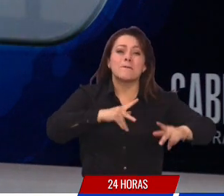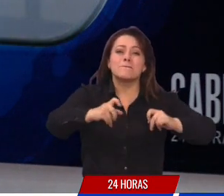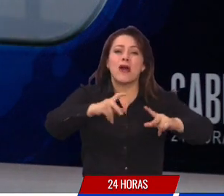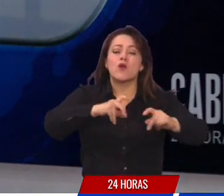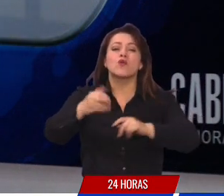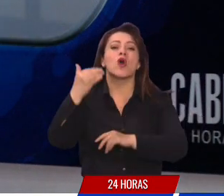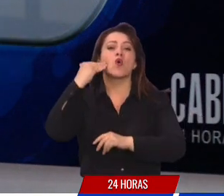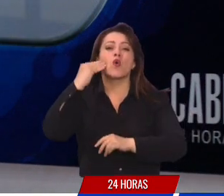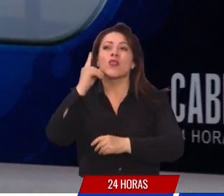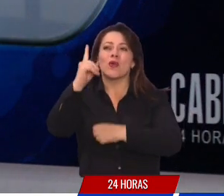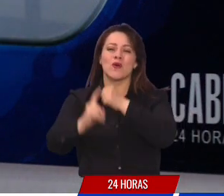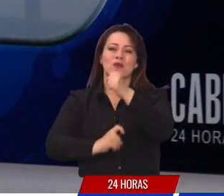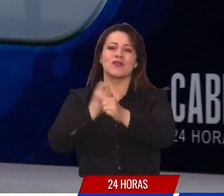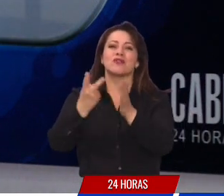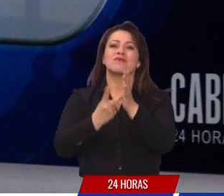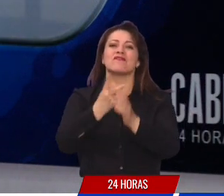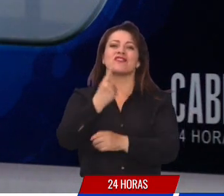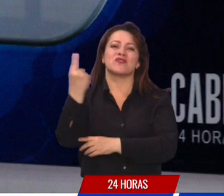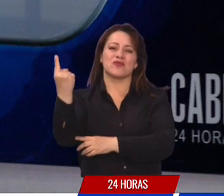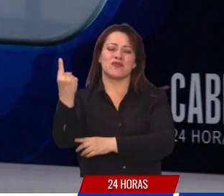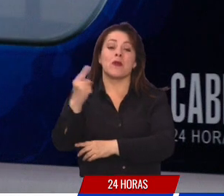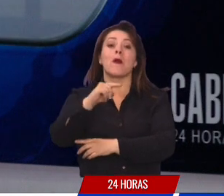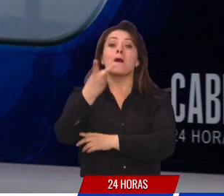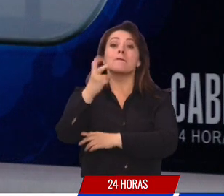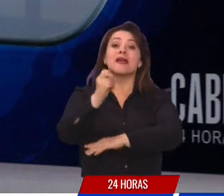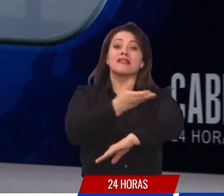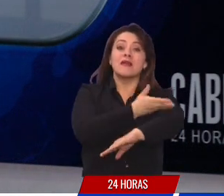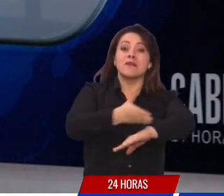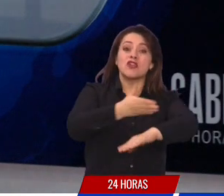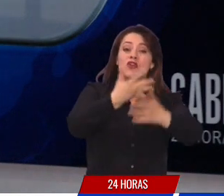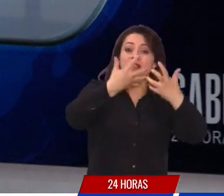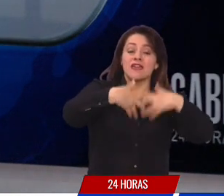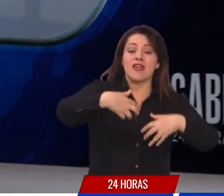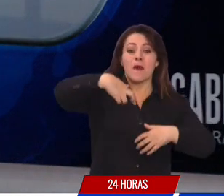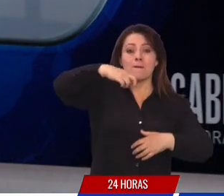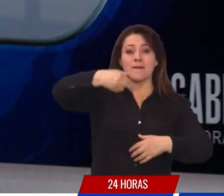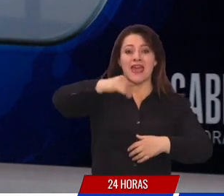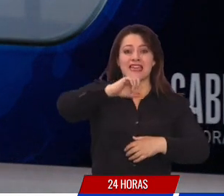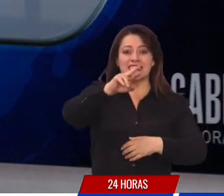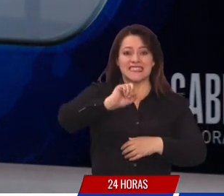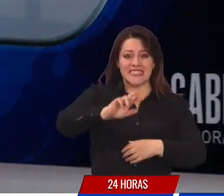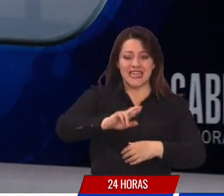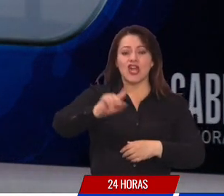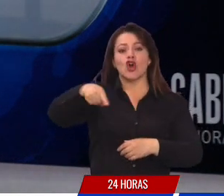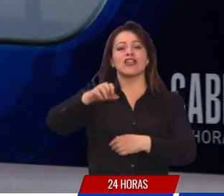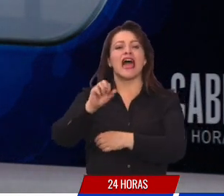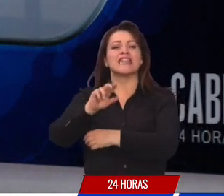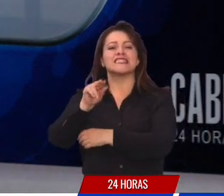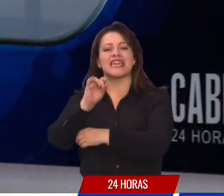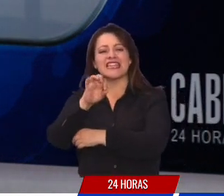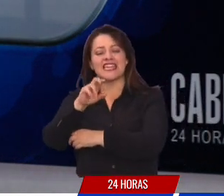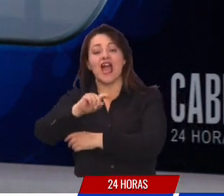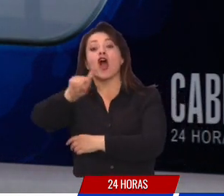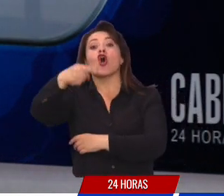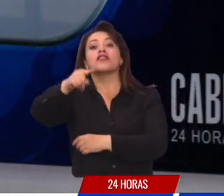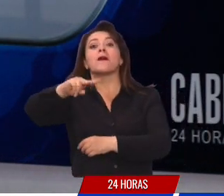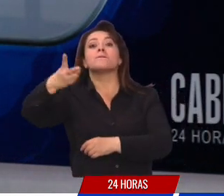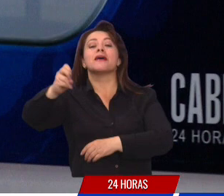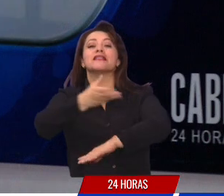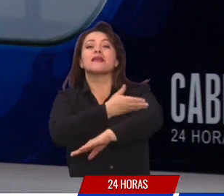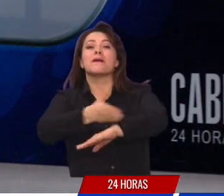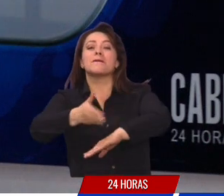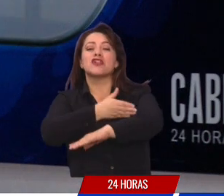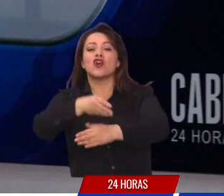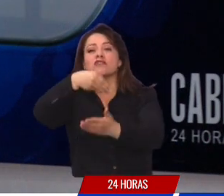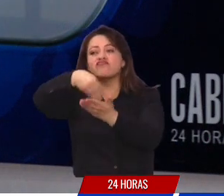el próximo año, 20 millones a través de las farmacéuticas Pfizer y AstraZeneca y 20 millones que se adquirieron